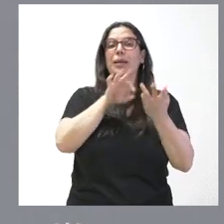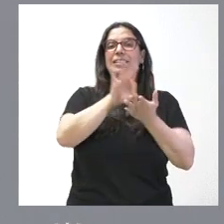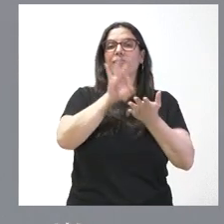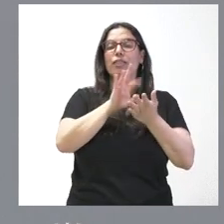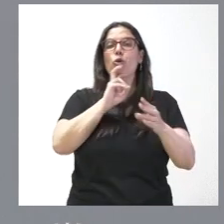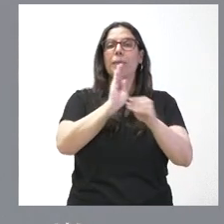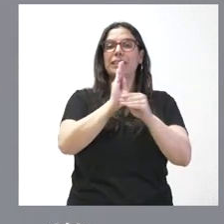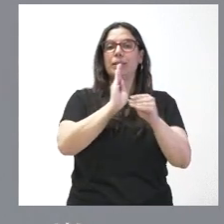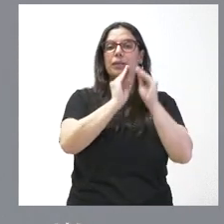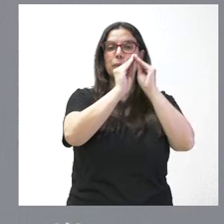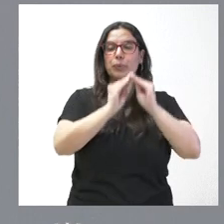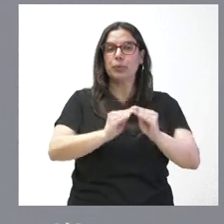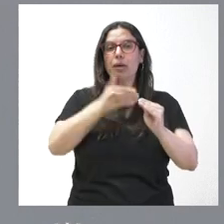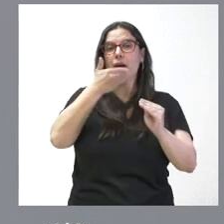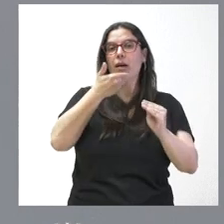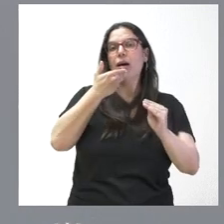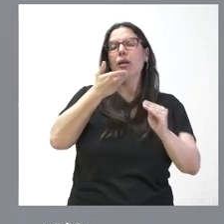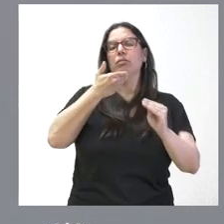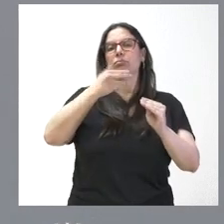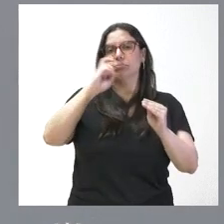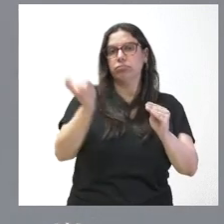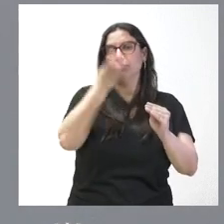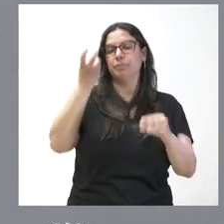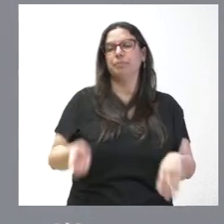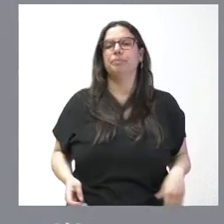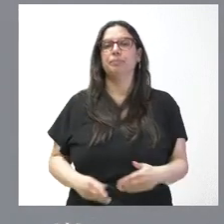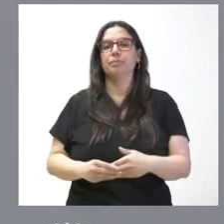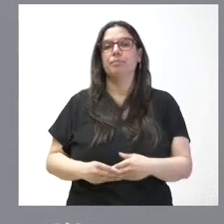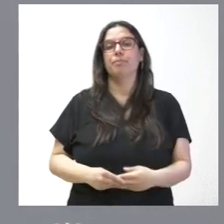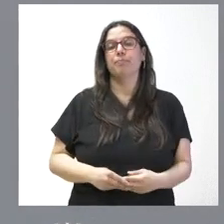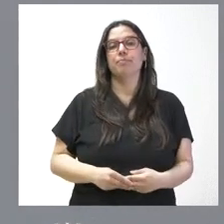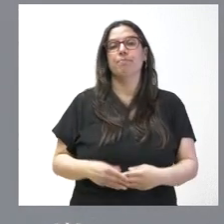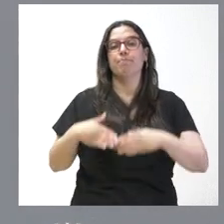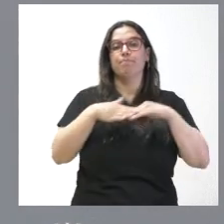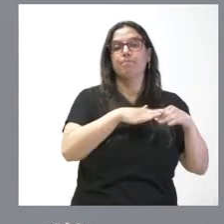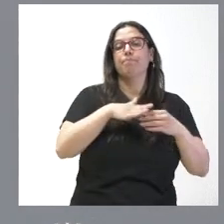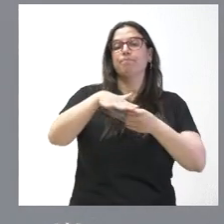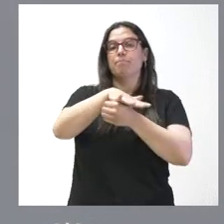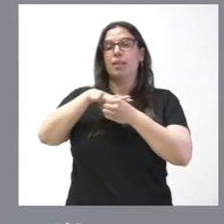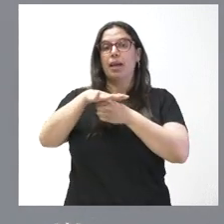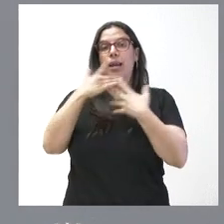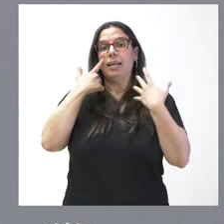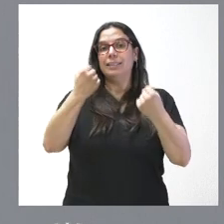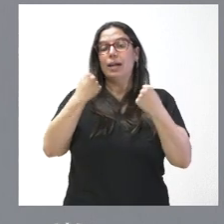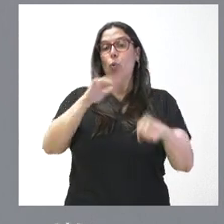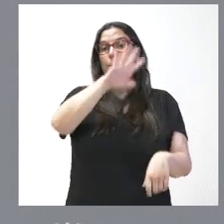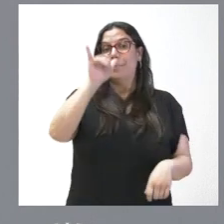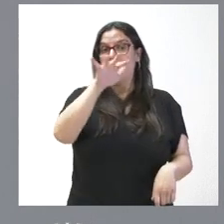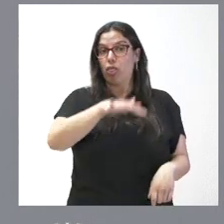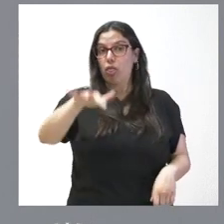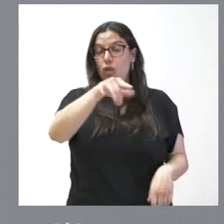mantenimiento de instalaciones técnicas de climatización. En el caso del área de salud del Bierzo,